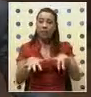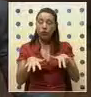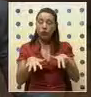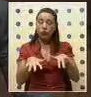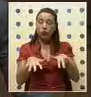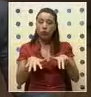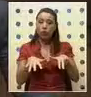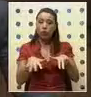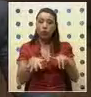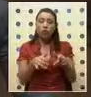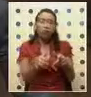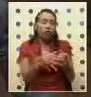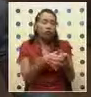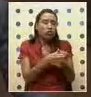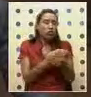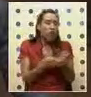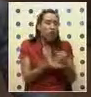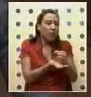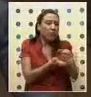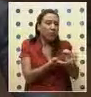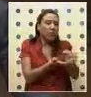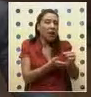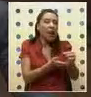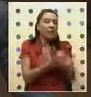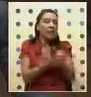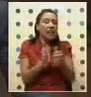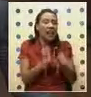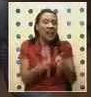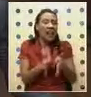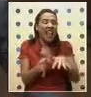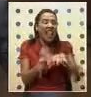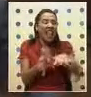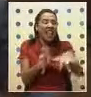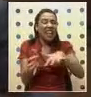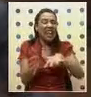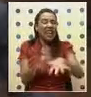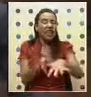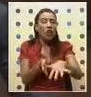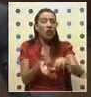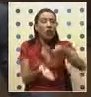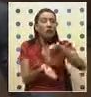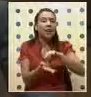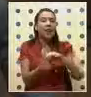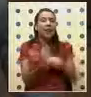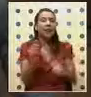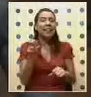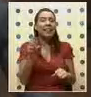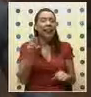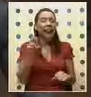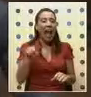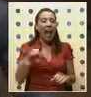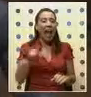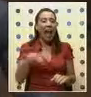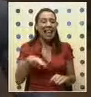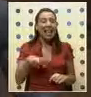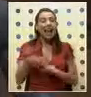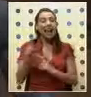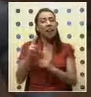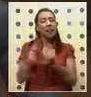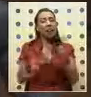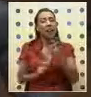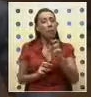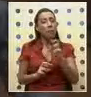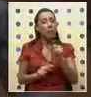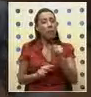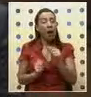en una diminuta aldea en la ribera del río Bache, en el distrito de Untata, capital de la provincia de Transquey. De la relación de su padre con